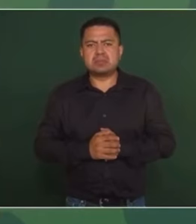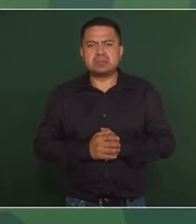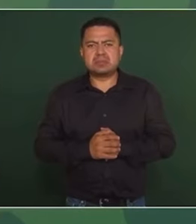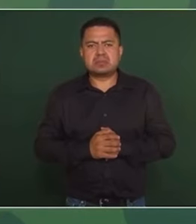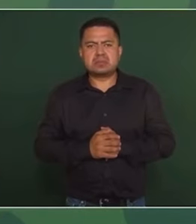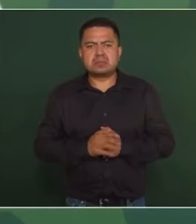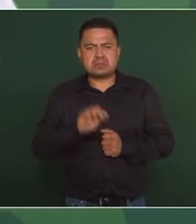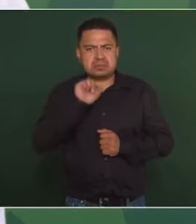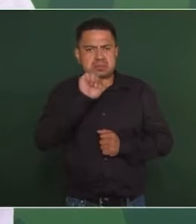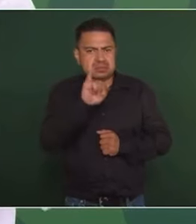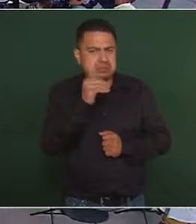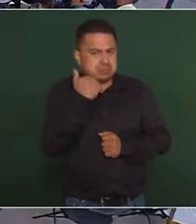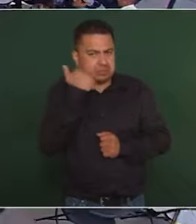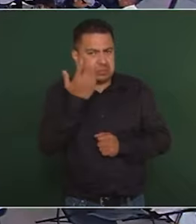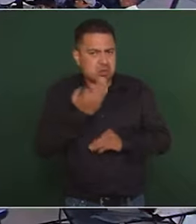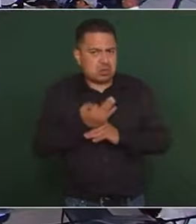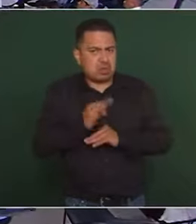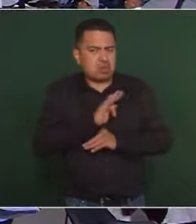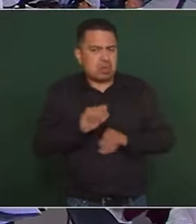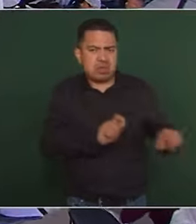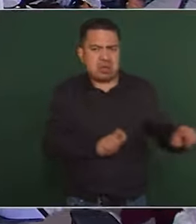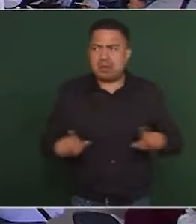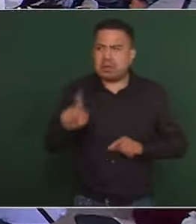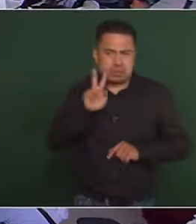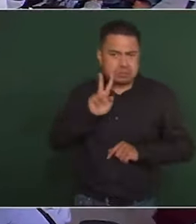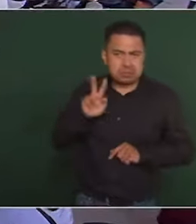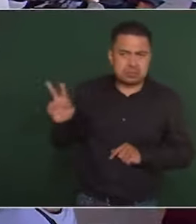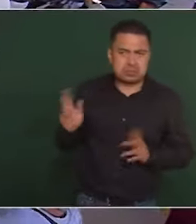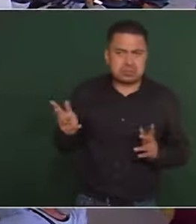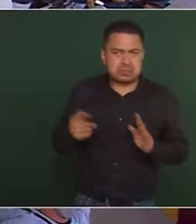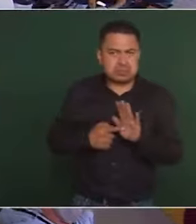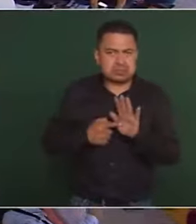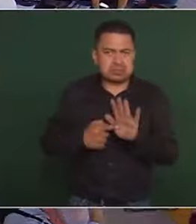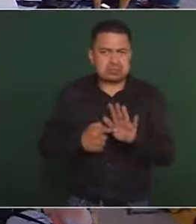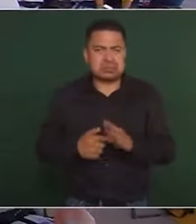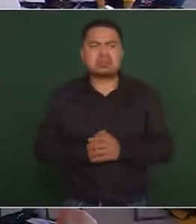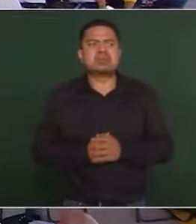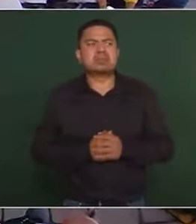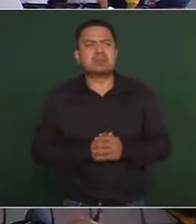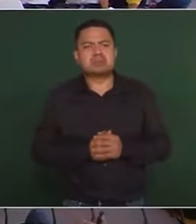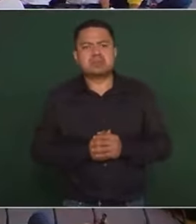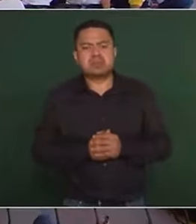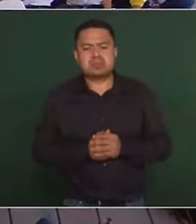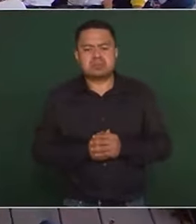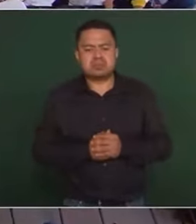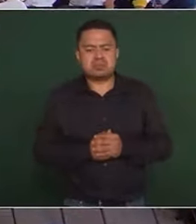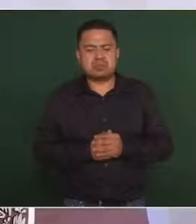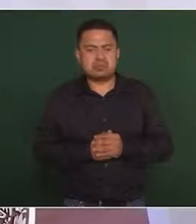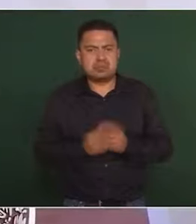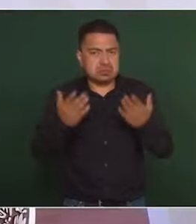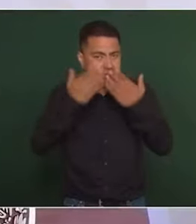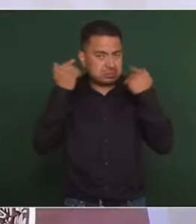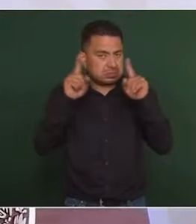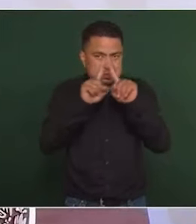Si quieren ponemos una lámina, no